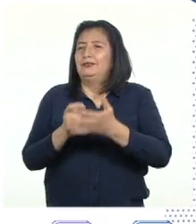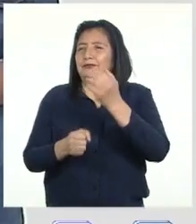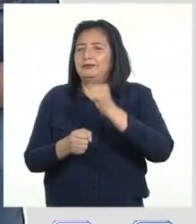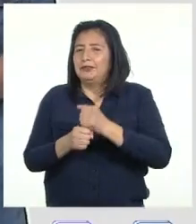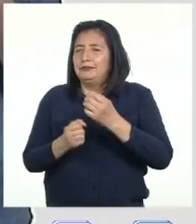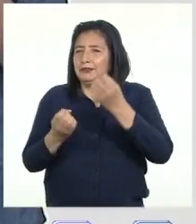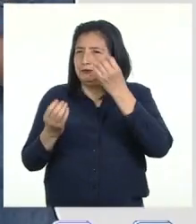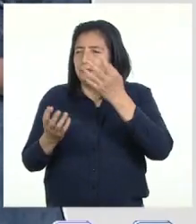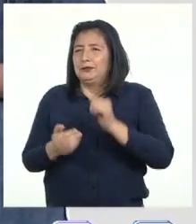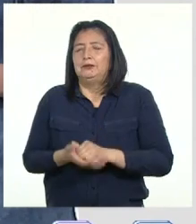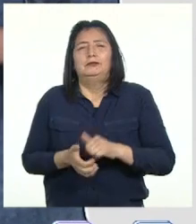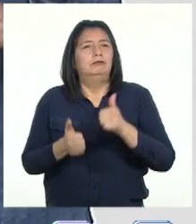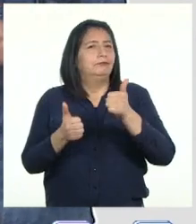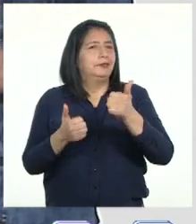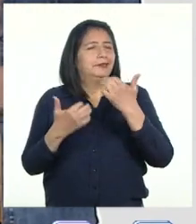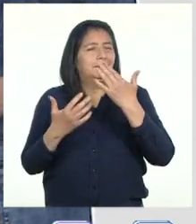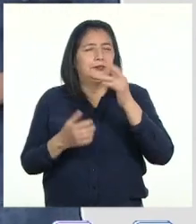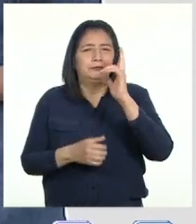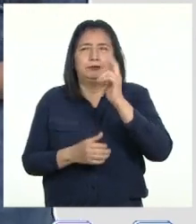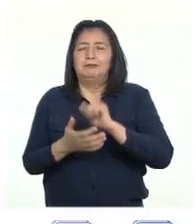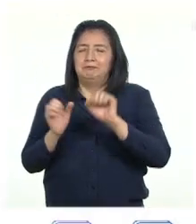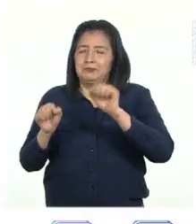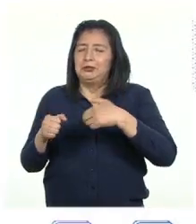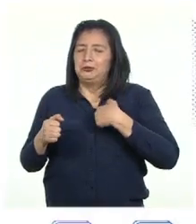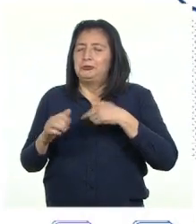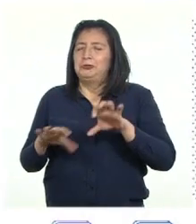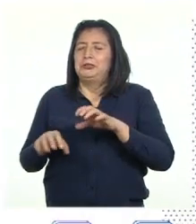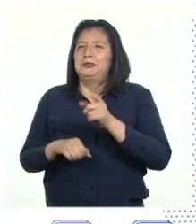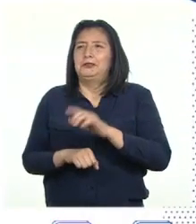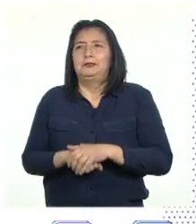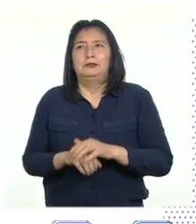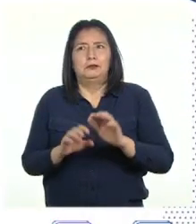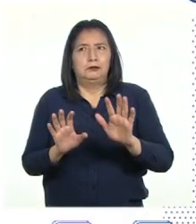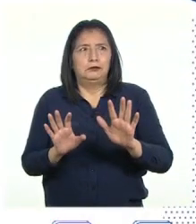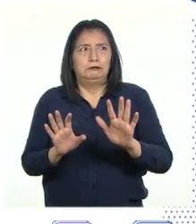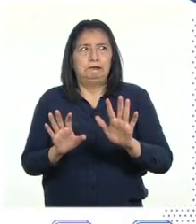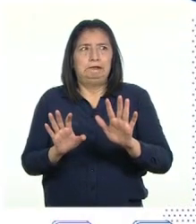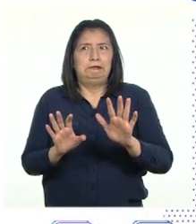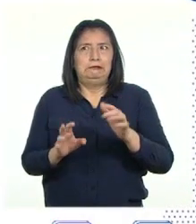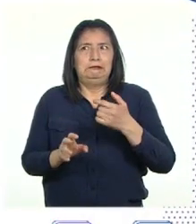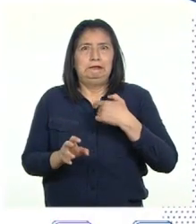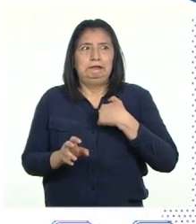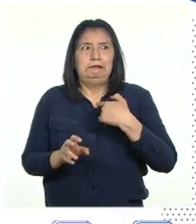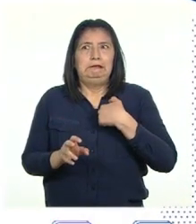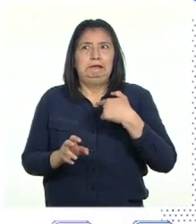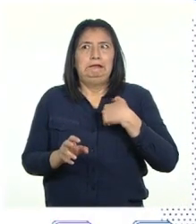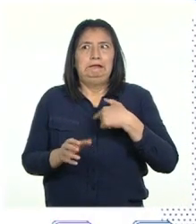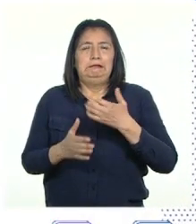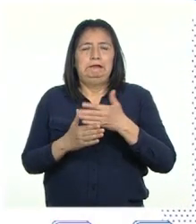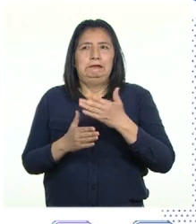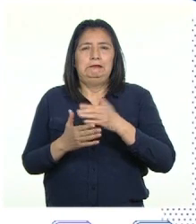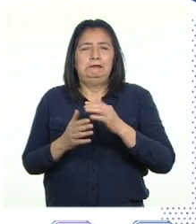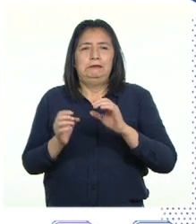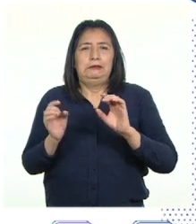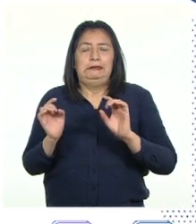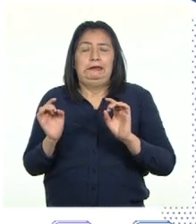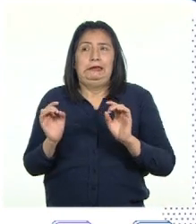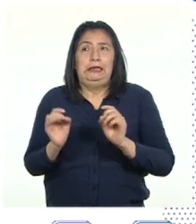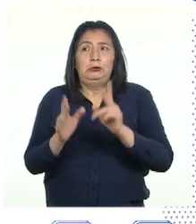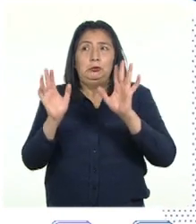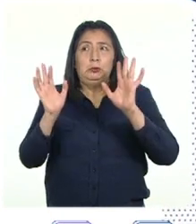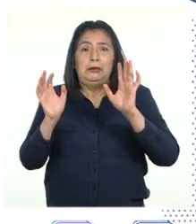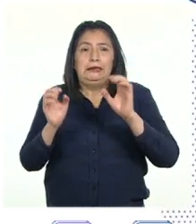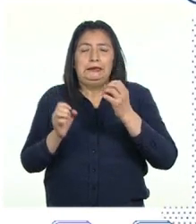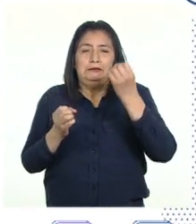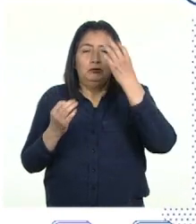Gracias, profesora Así lo haré Y ahora, ¿y si yo soy quien comparte accidentalmente información